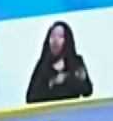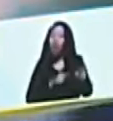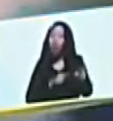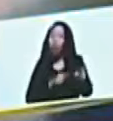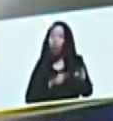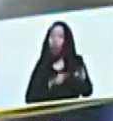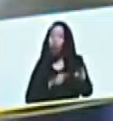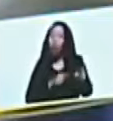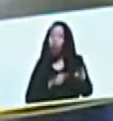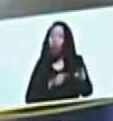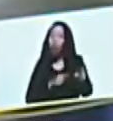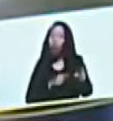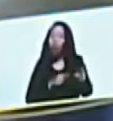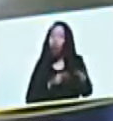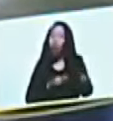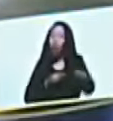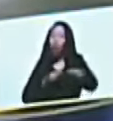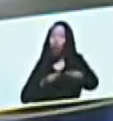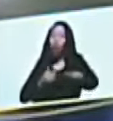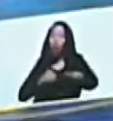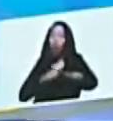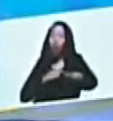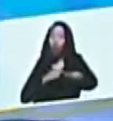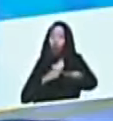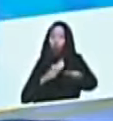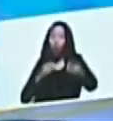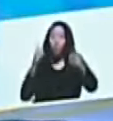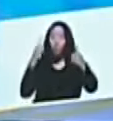grandes enseñanzas en lo humano,